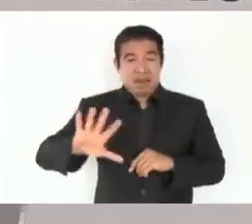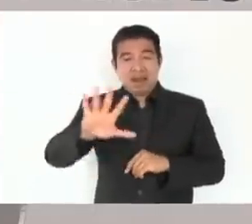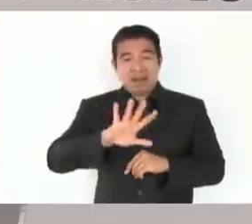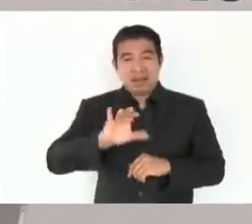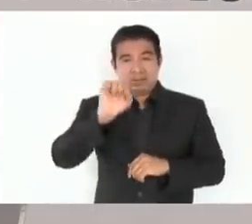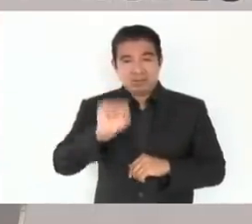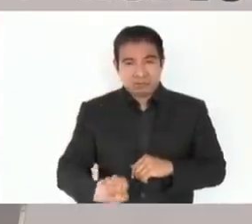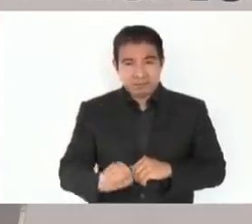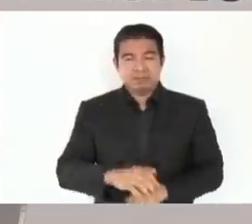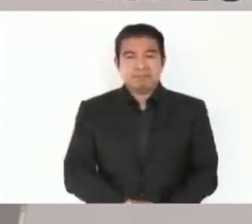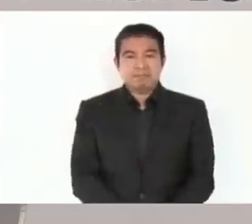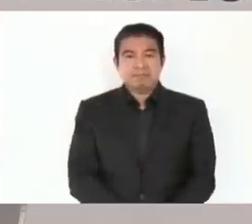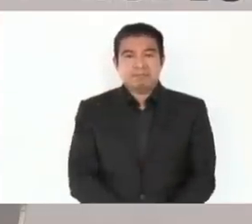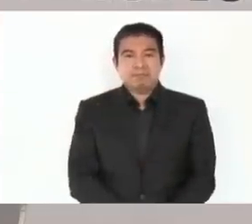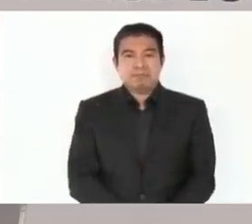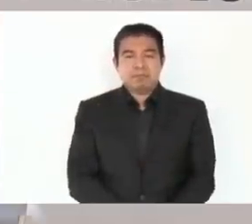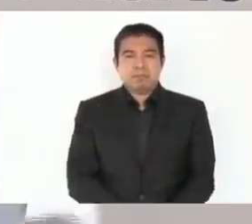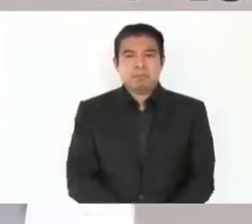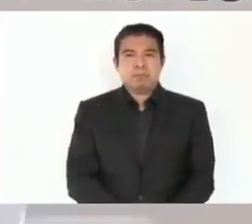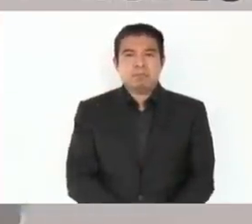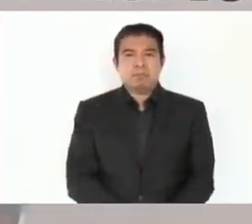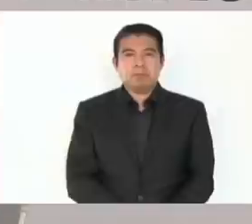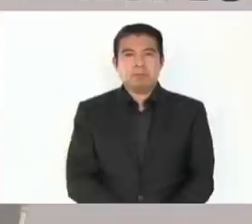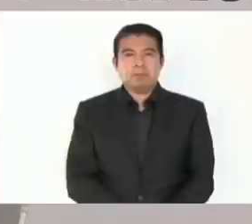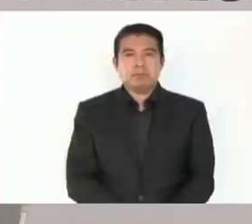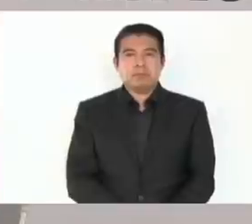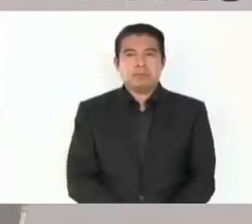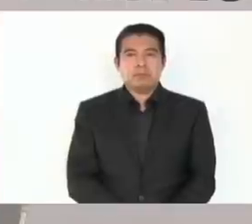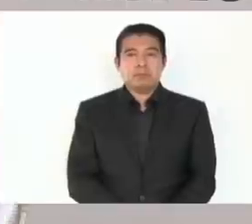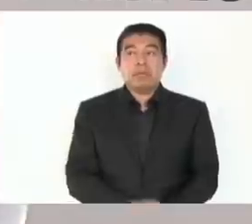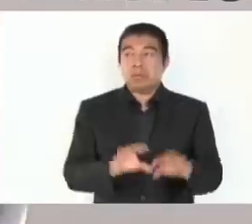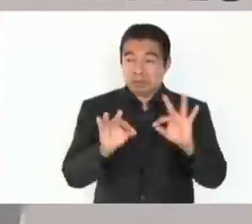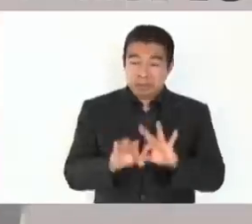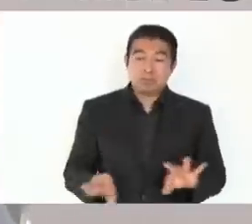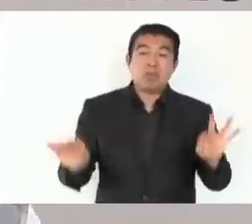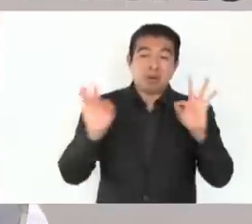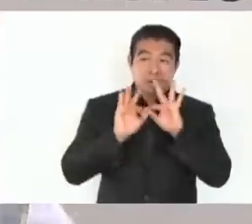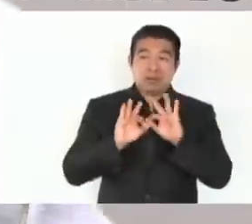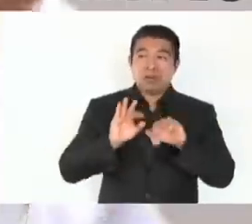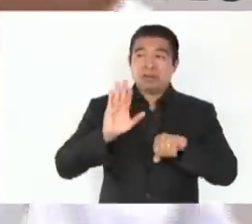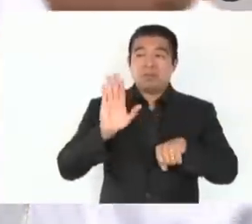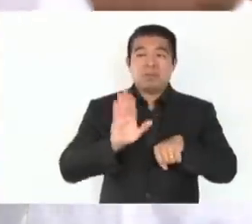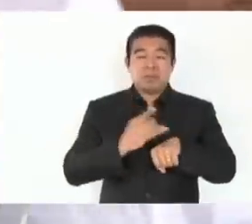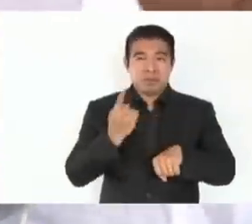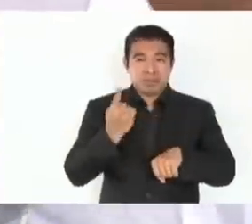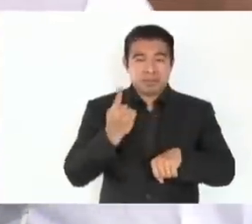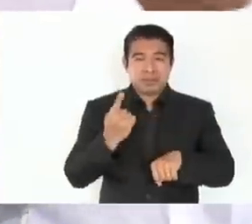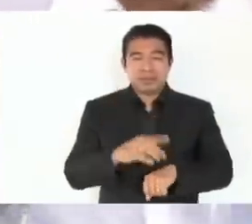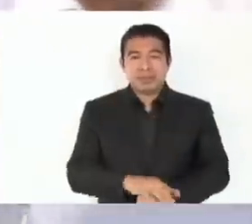No. Entonces, es muy importante lo que estamos haciendo.